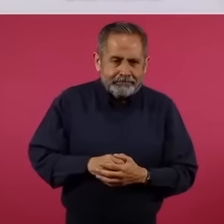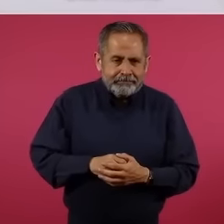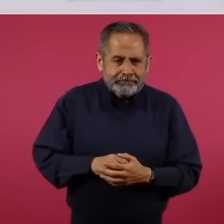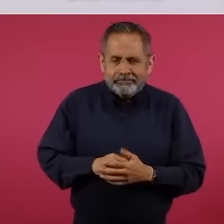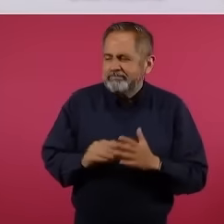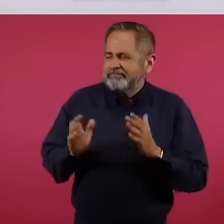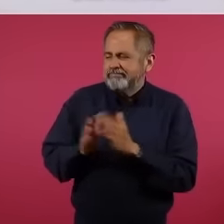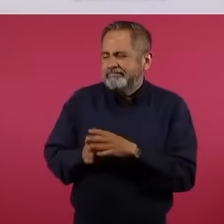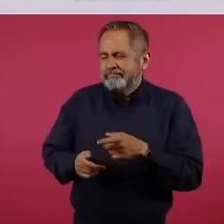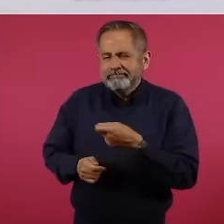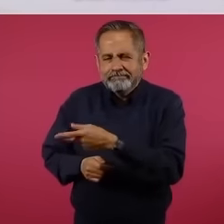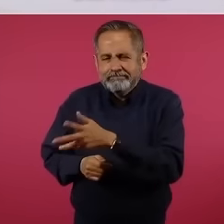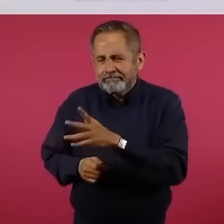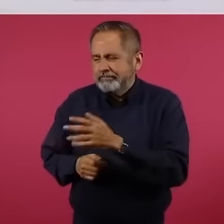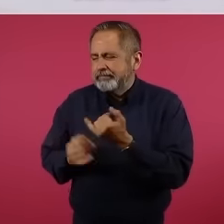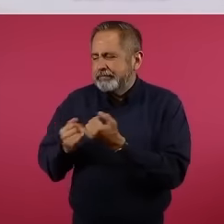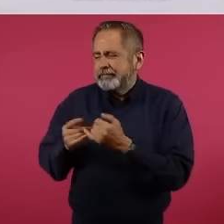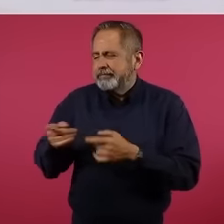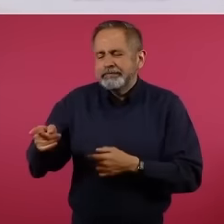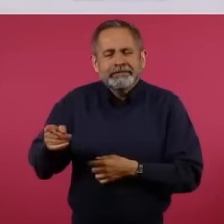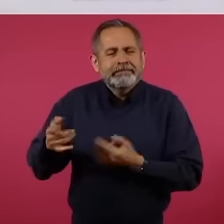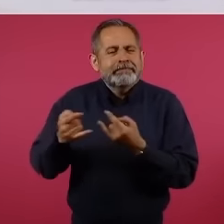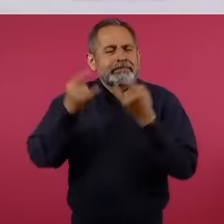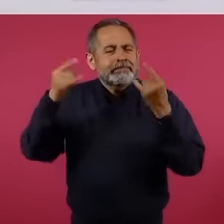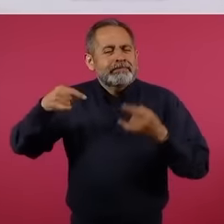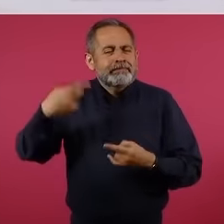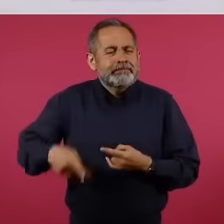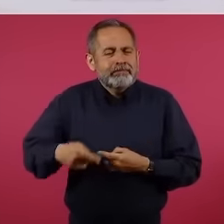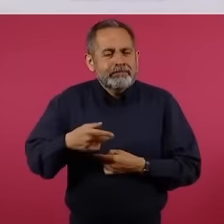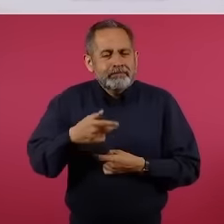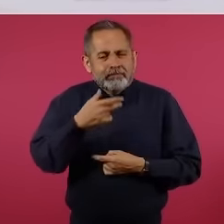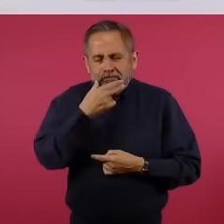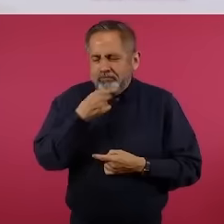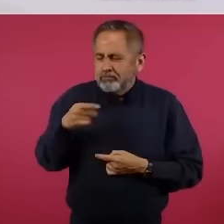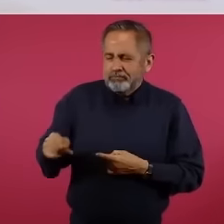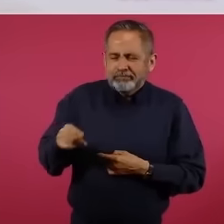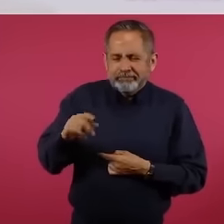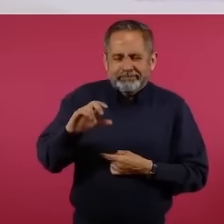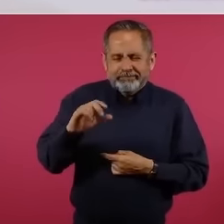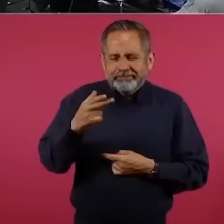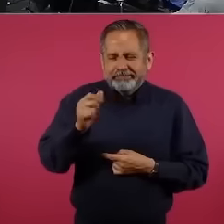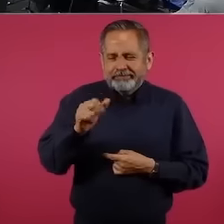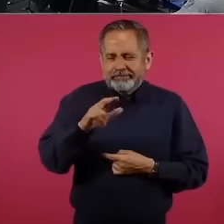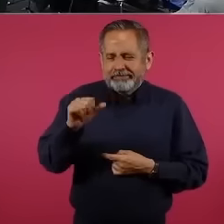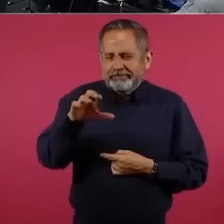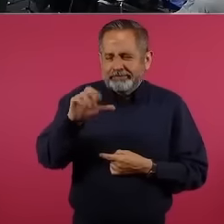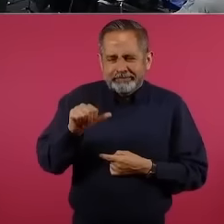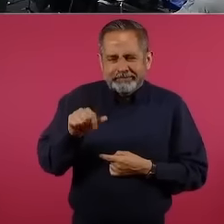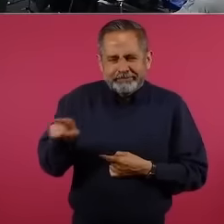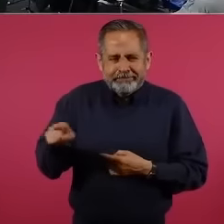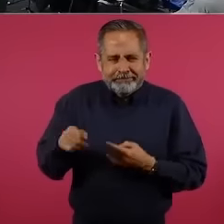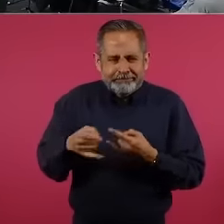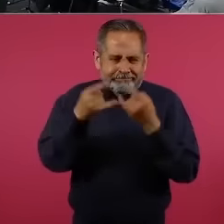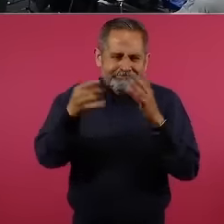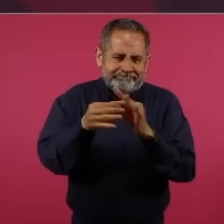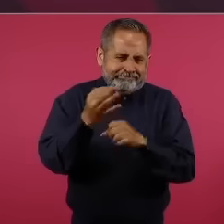Charrasca de Peralvillo, que a lo mejor Miguel sí sabe la negra, pero yo no la puedo contar.